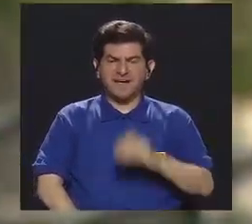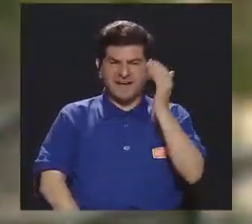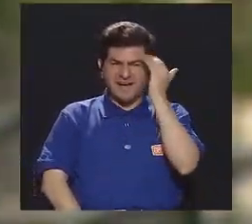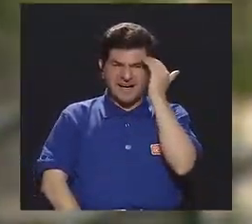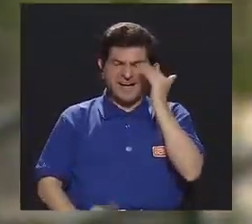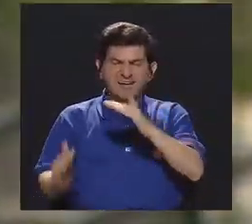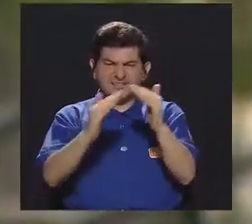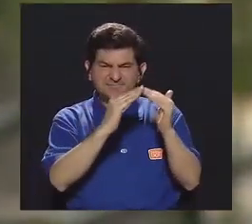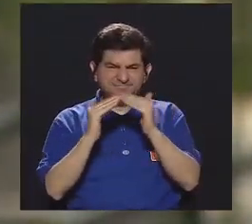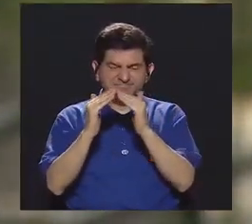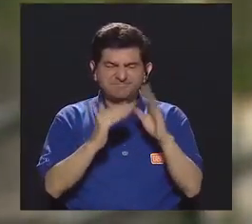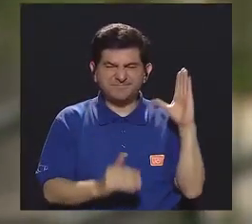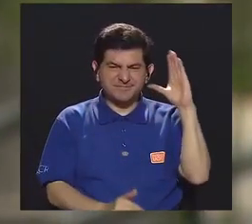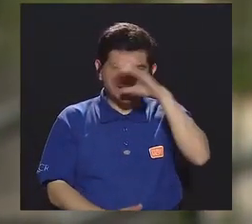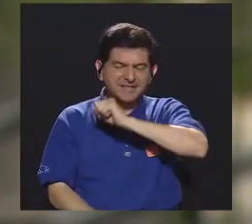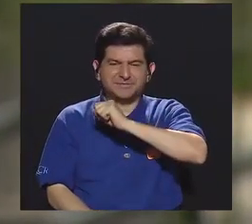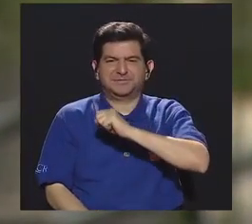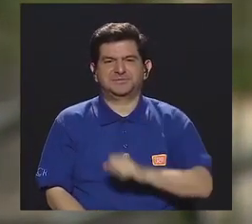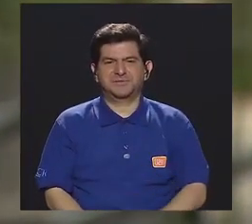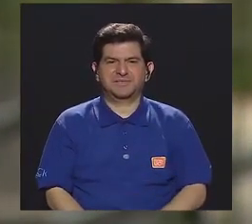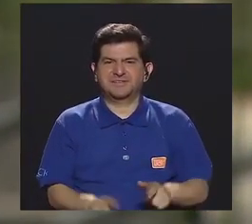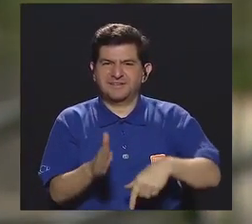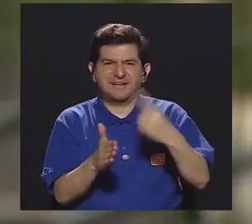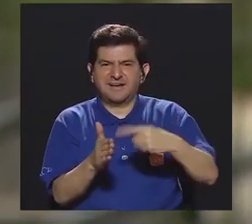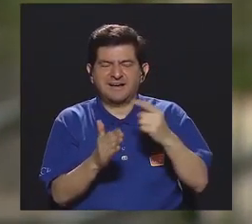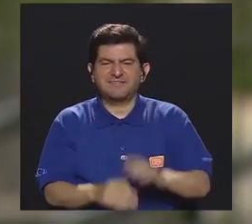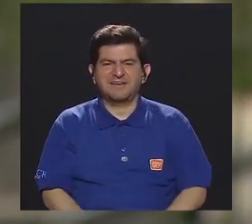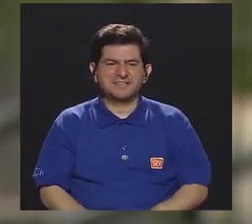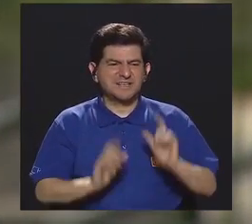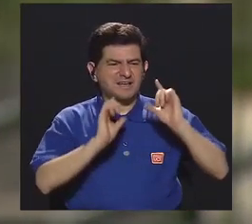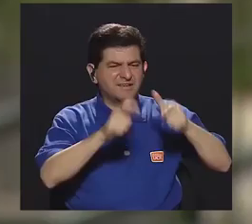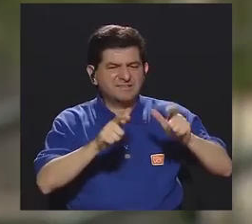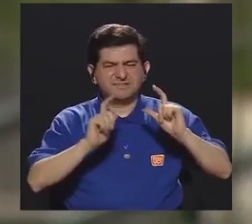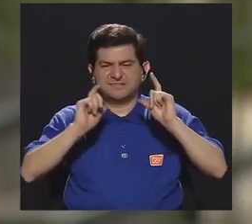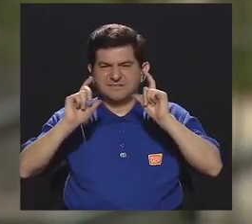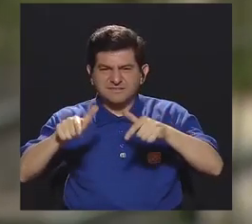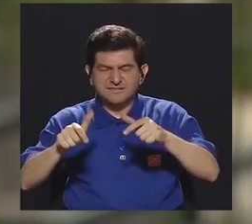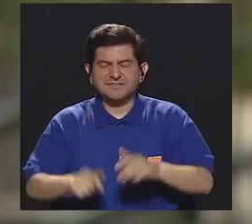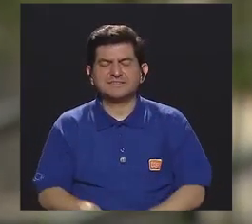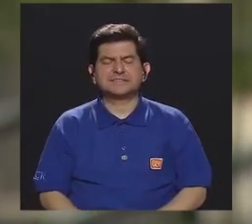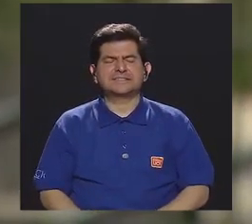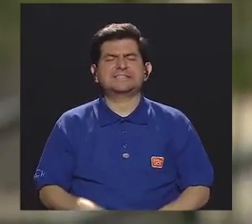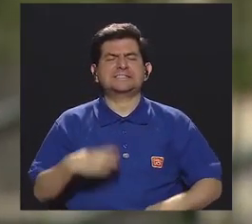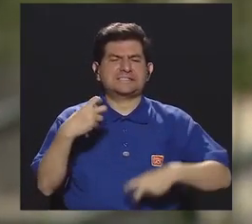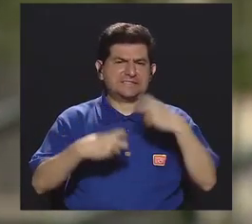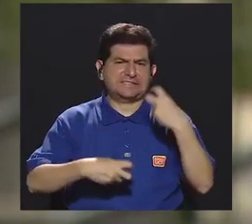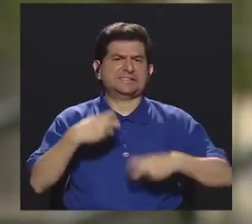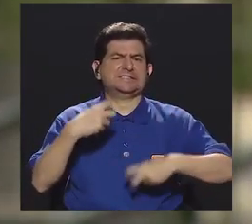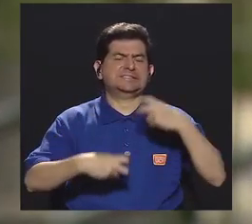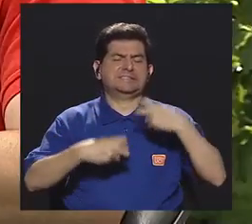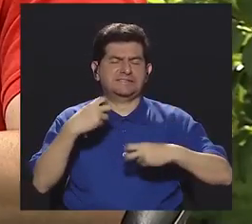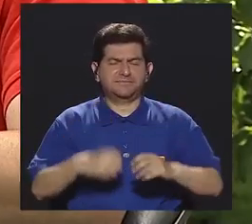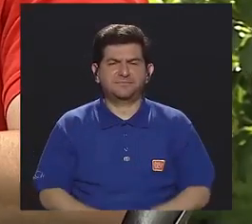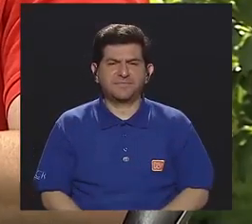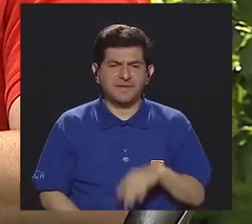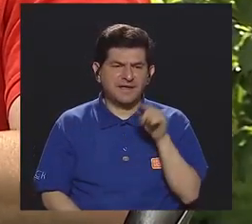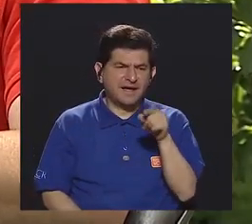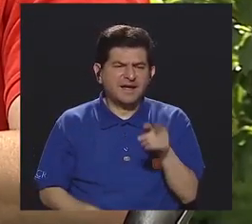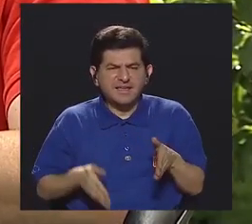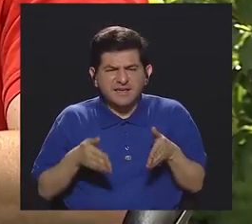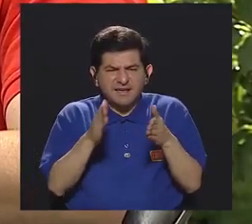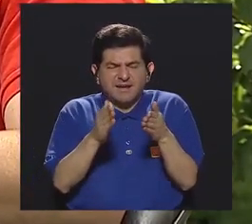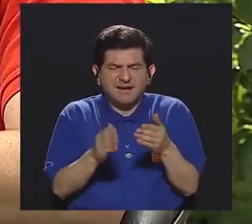conociendo la comunidad nos dimos cuenta que a veces el desecho de materiales es complicado, exactamente,